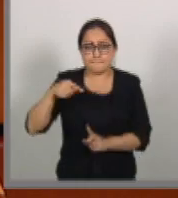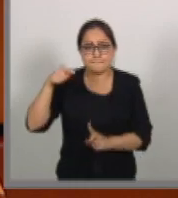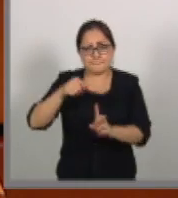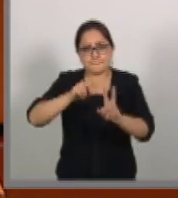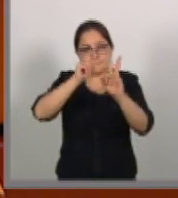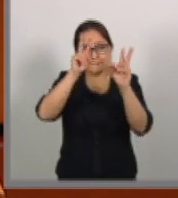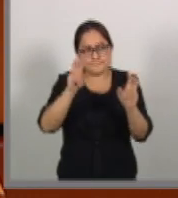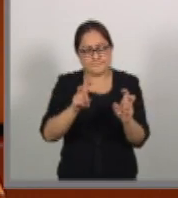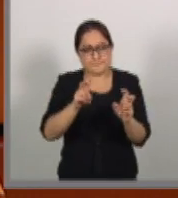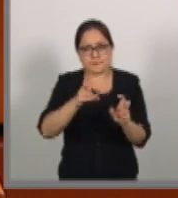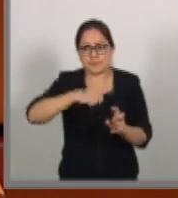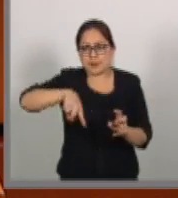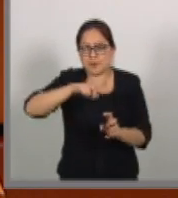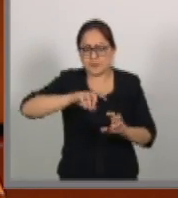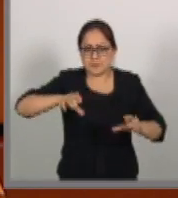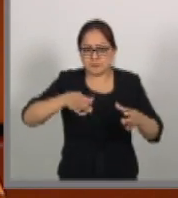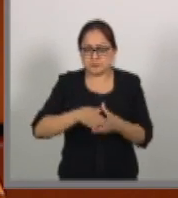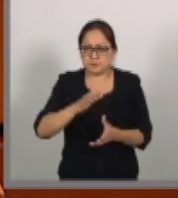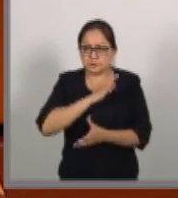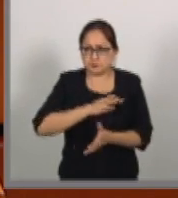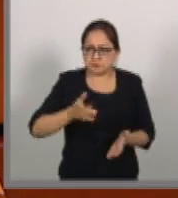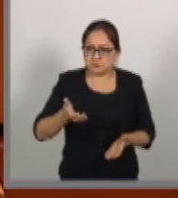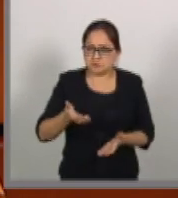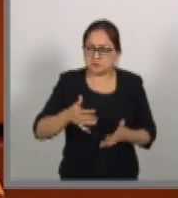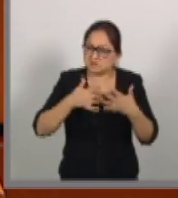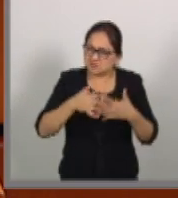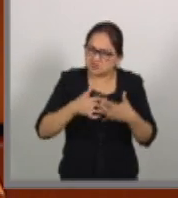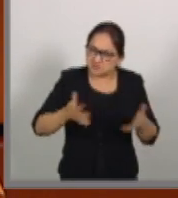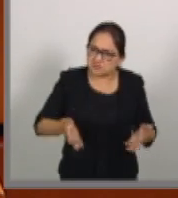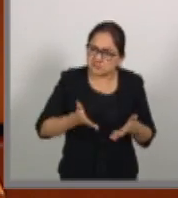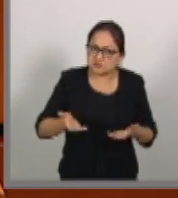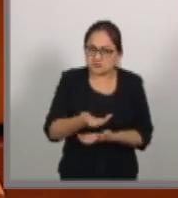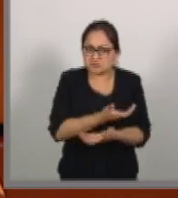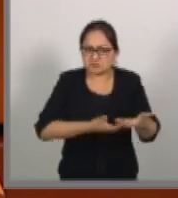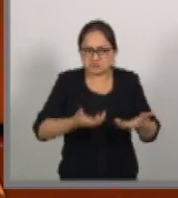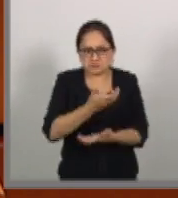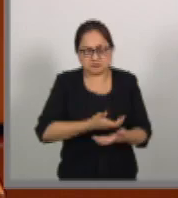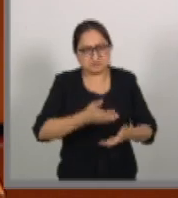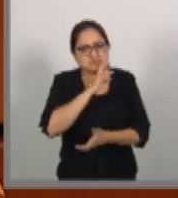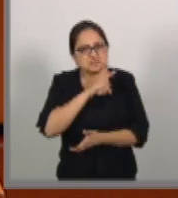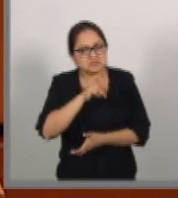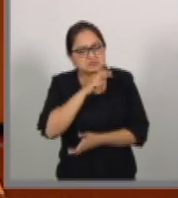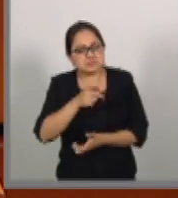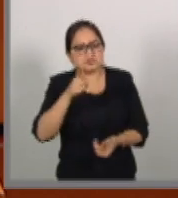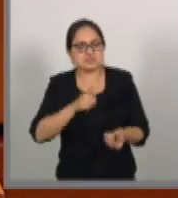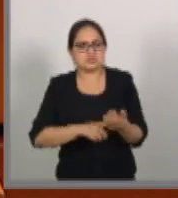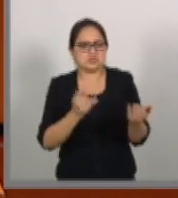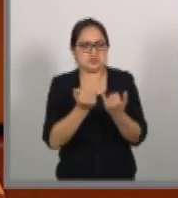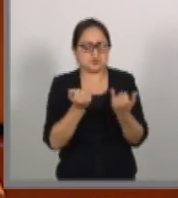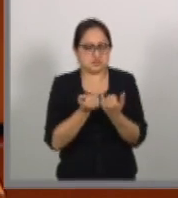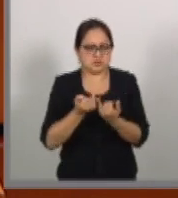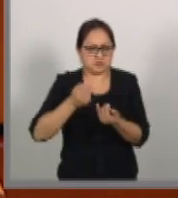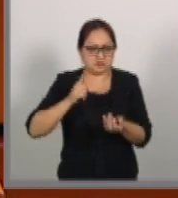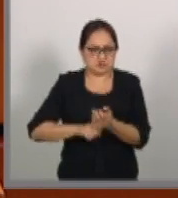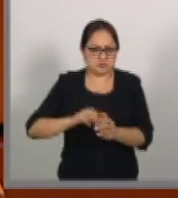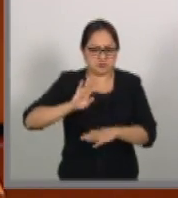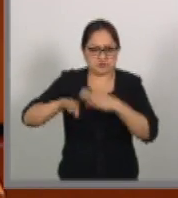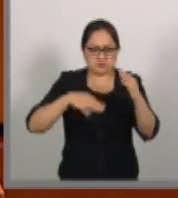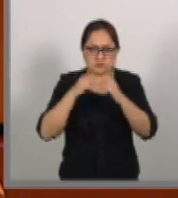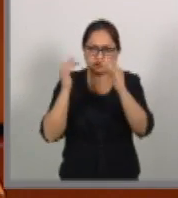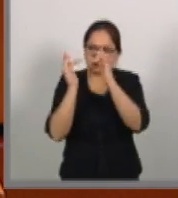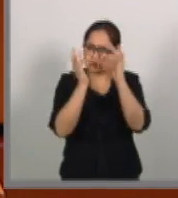de facilitación de comercio y maximizar los beneficios de la globalización económica